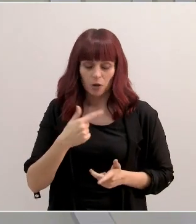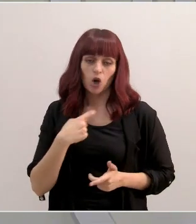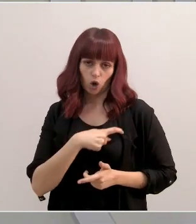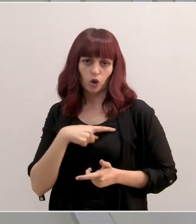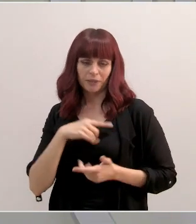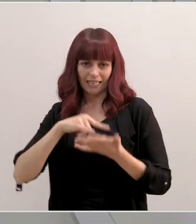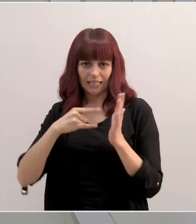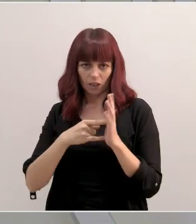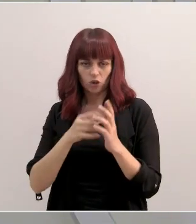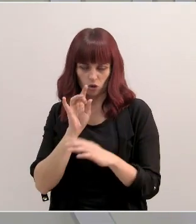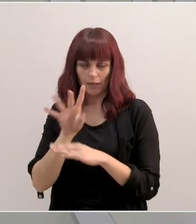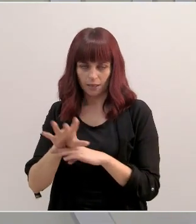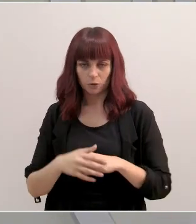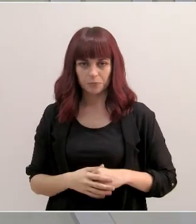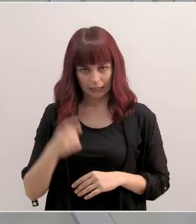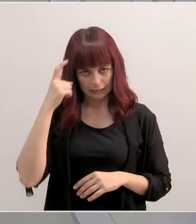comité técnico se lo hacemos llegar.